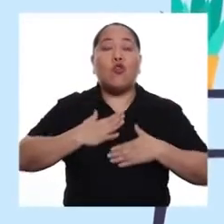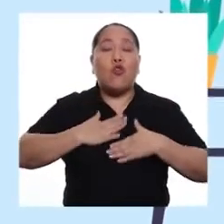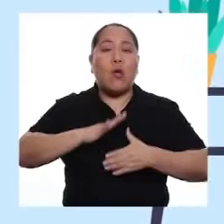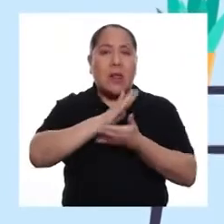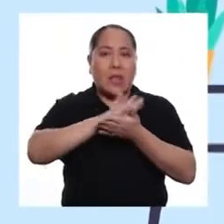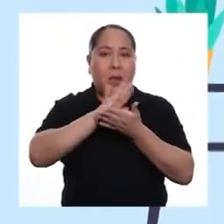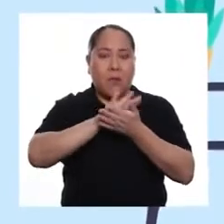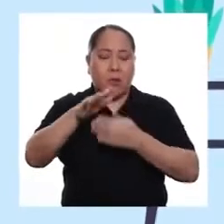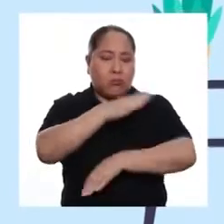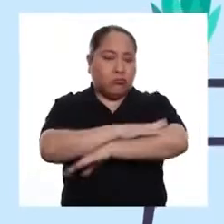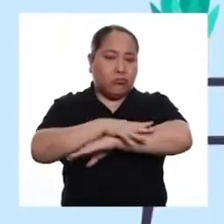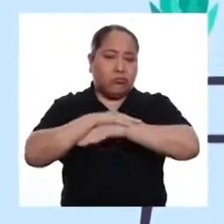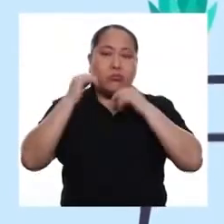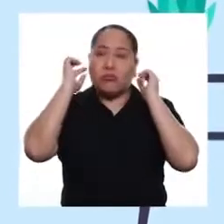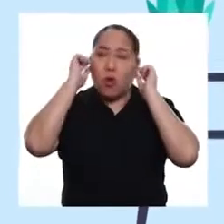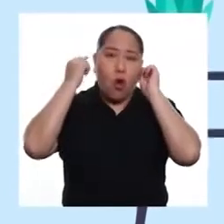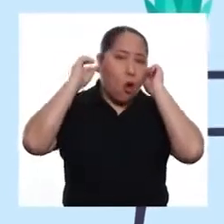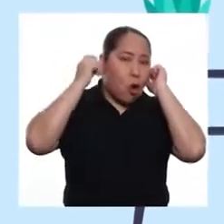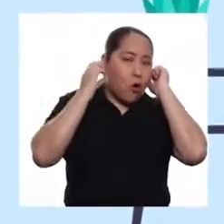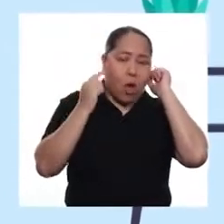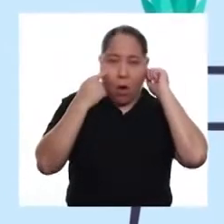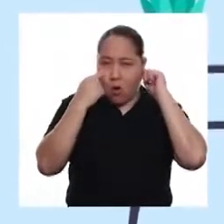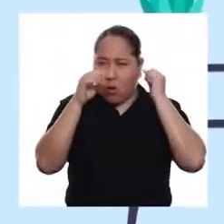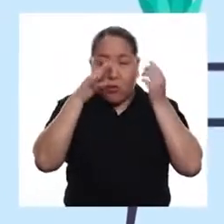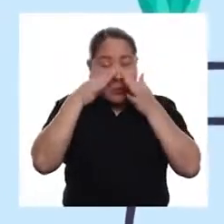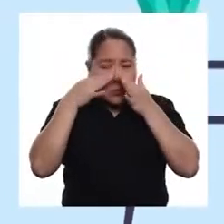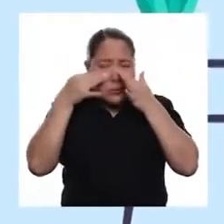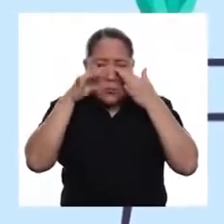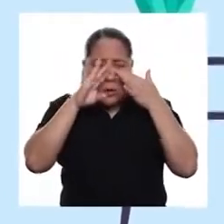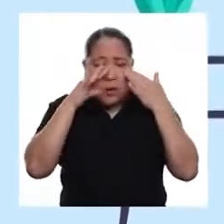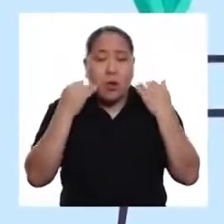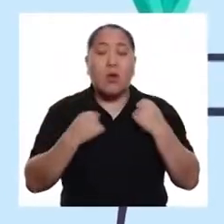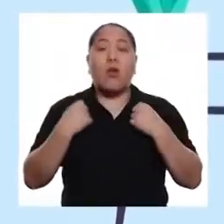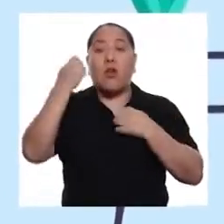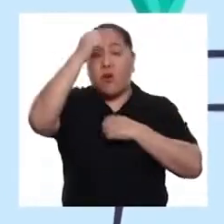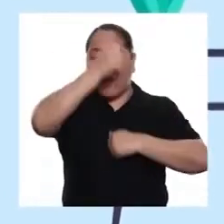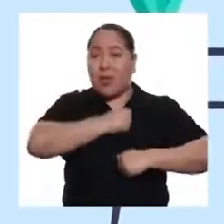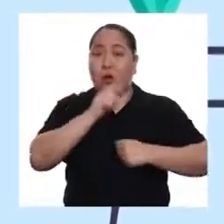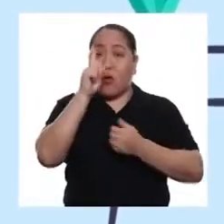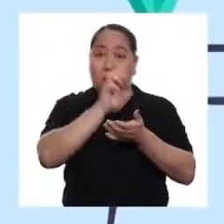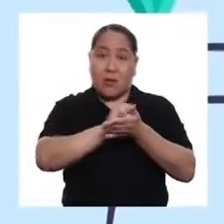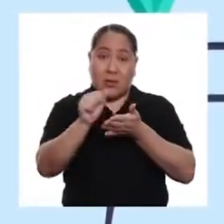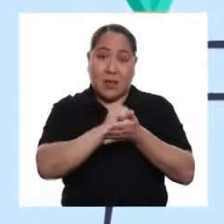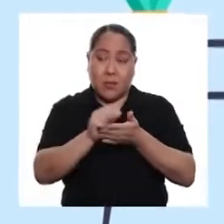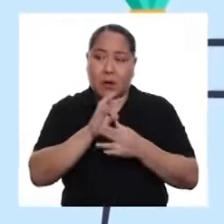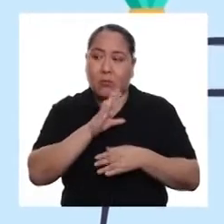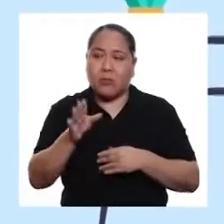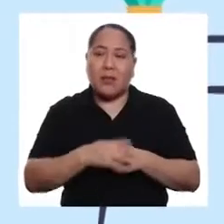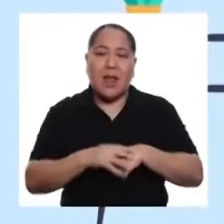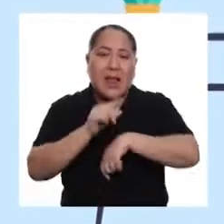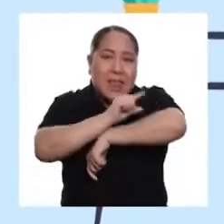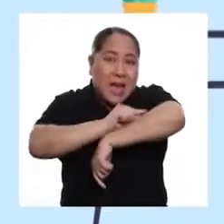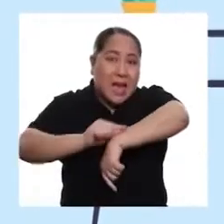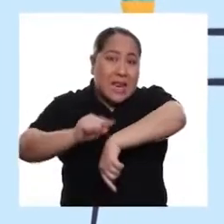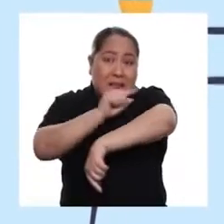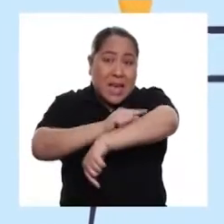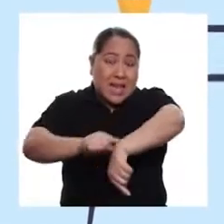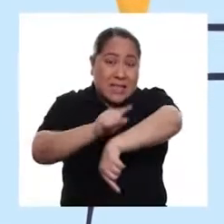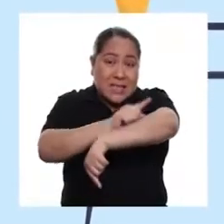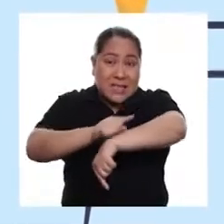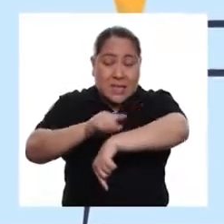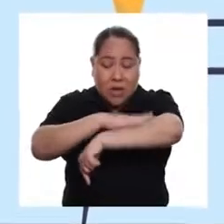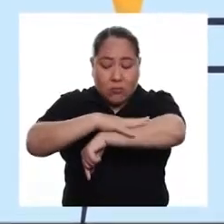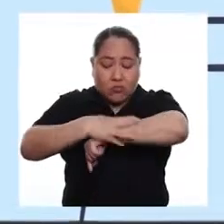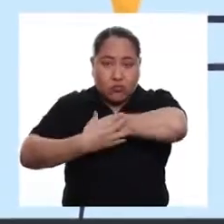su higiene limpiándolo con frecuencia sus orejas y ojos. Lo bañamos una vez al mes para evitar que la grasa que